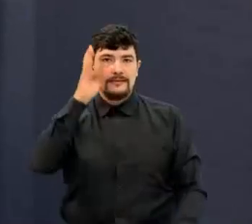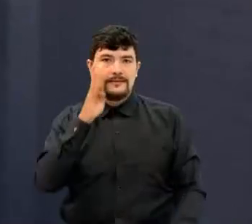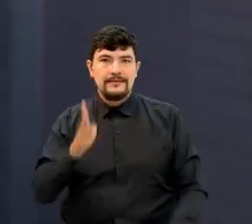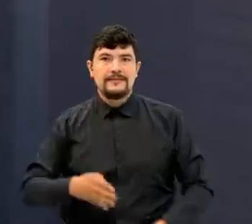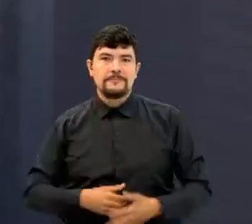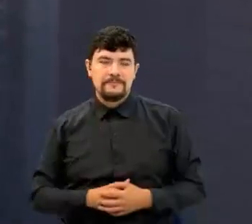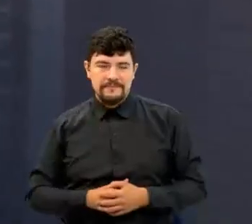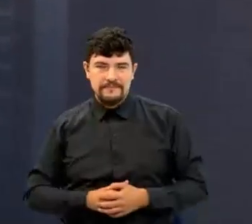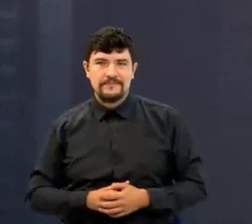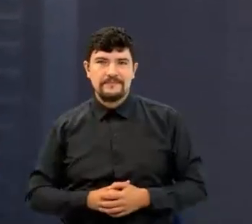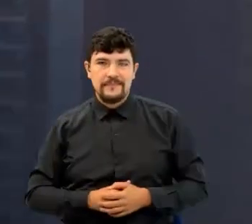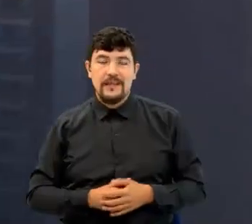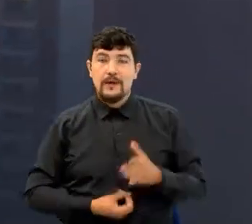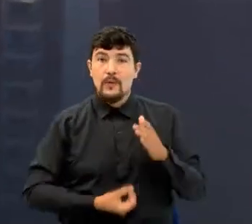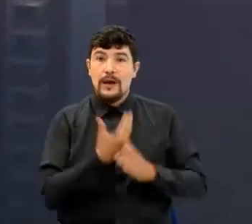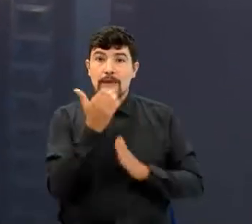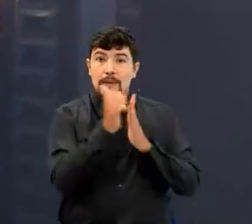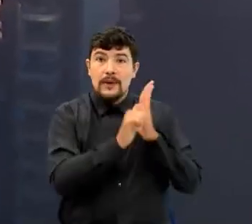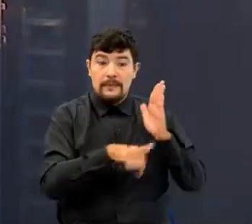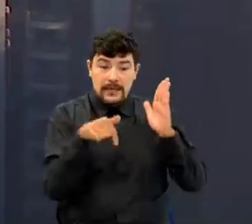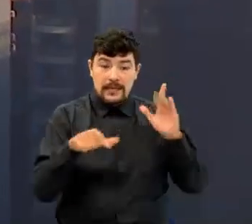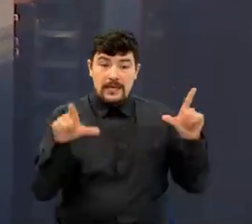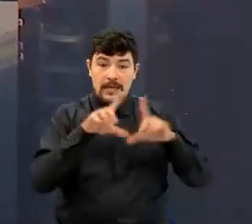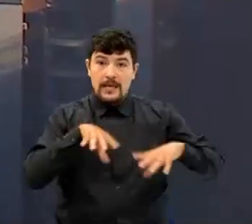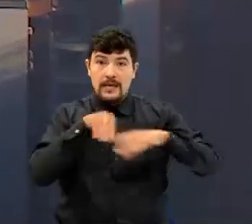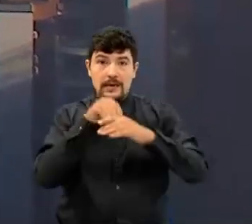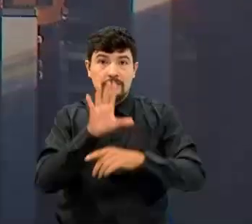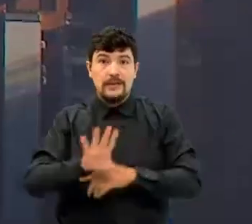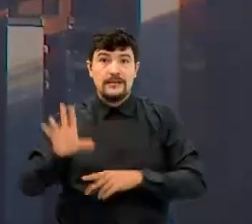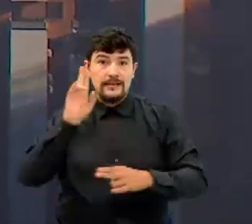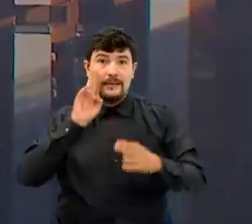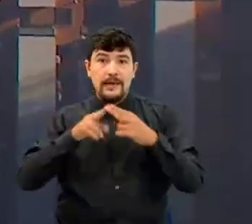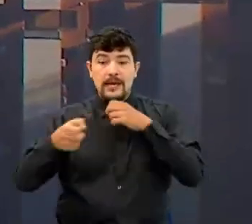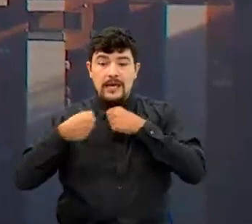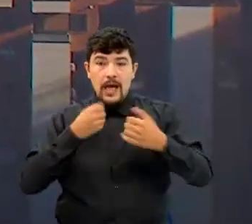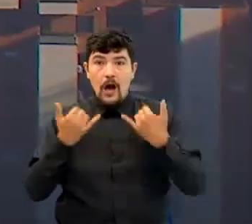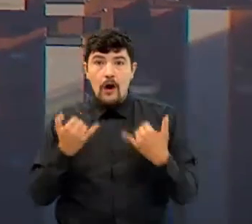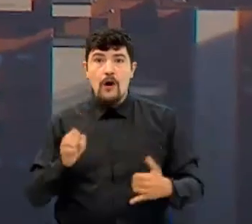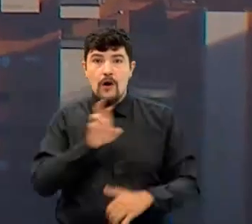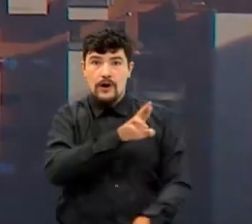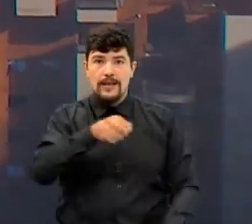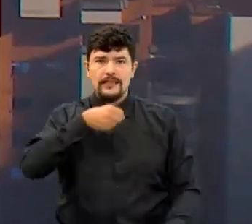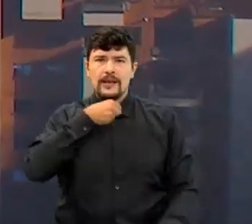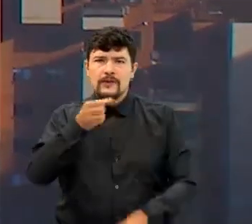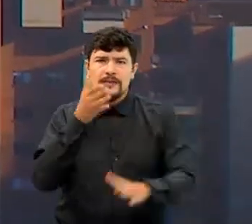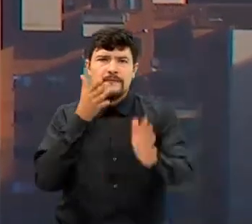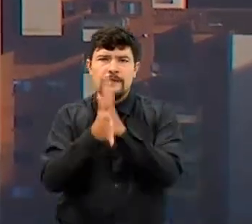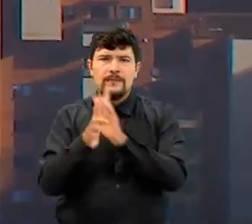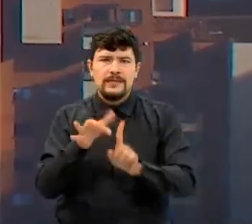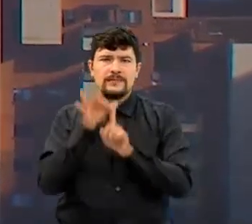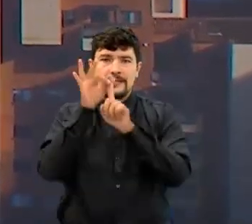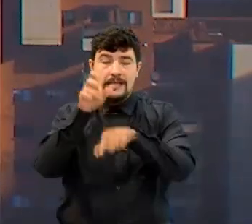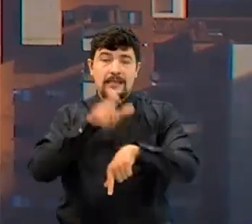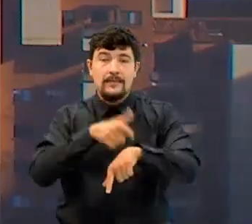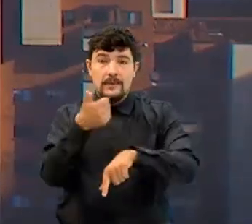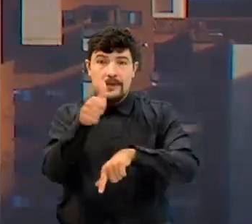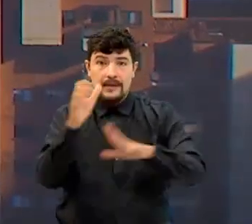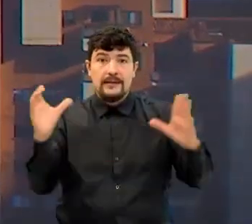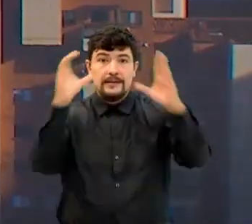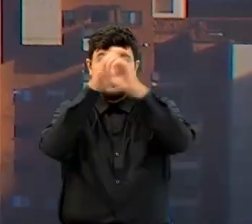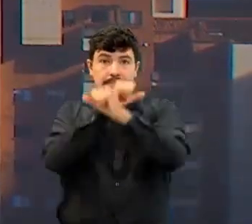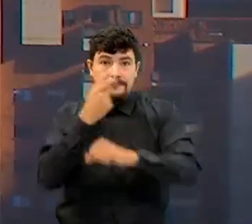Y hablando de nuestra programación, ustedes no se pierdan una nueva entrevista, hoy en Oriente Noticias Editorial que llega a las 10 de la noche.